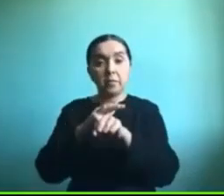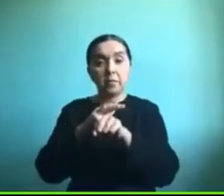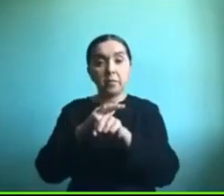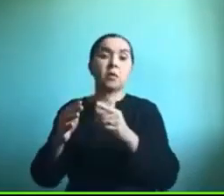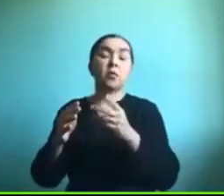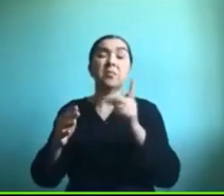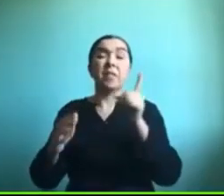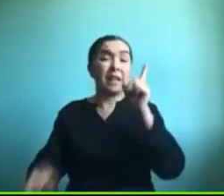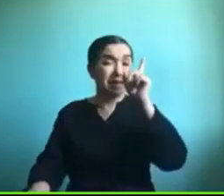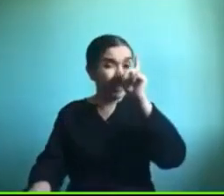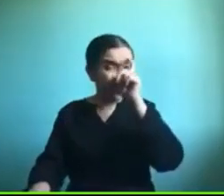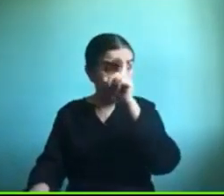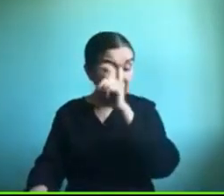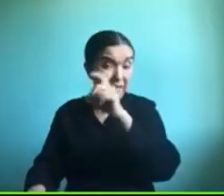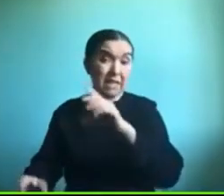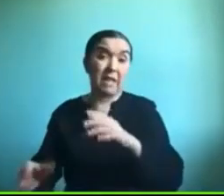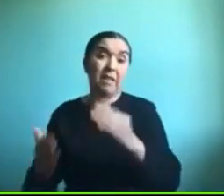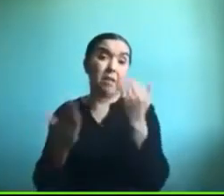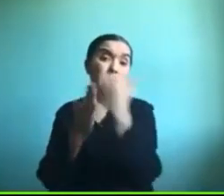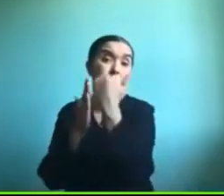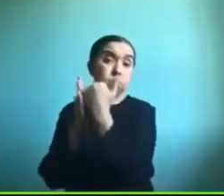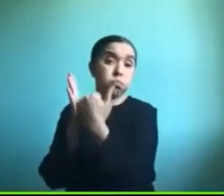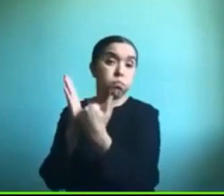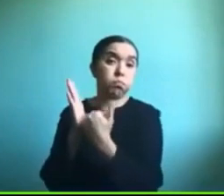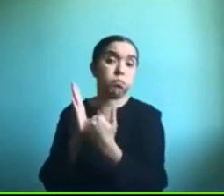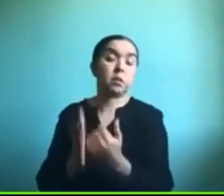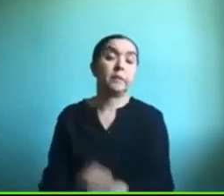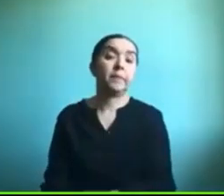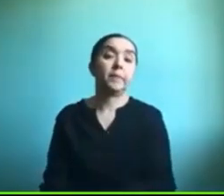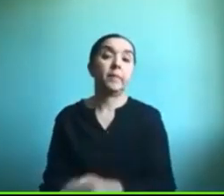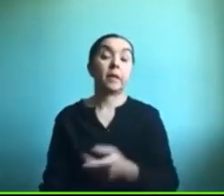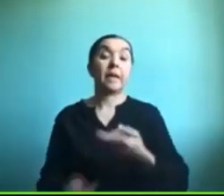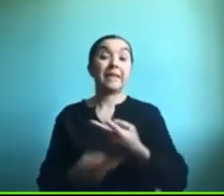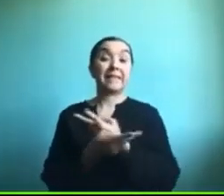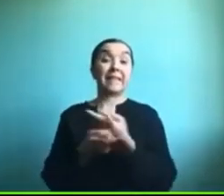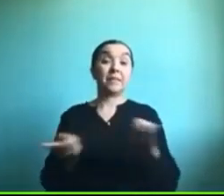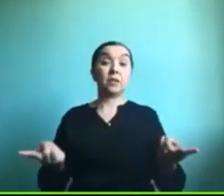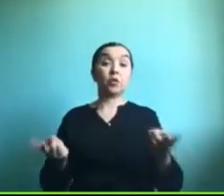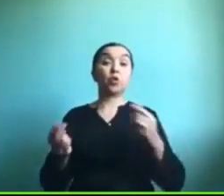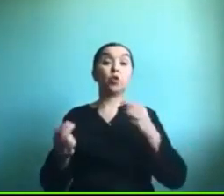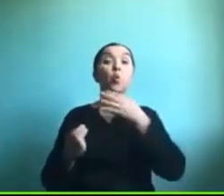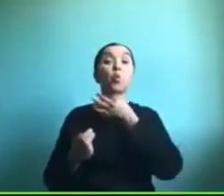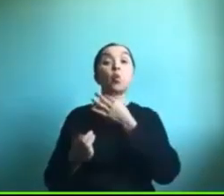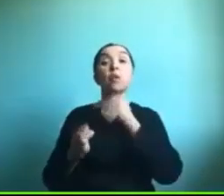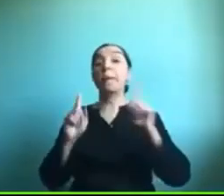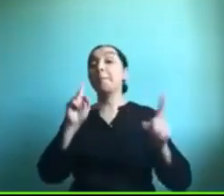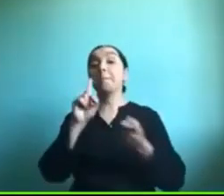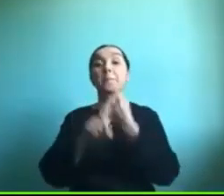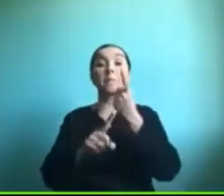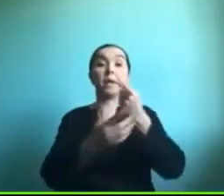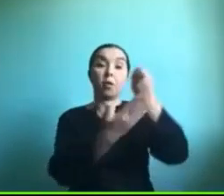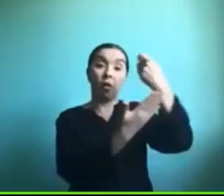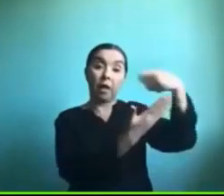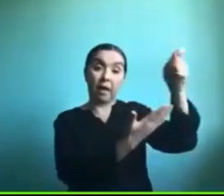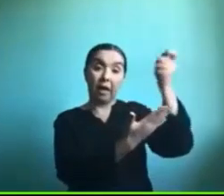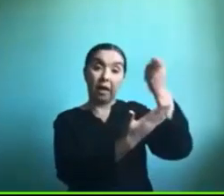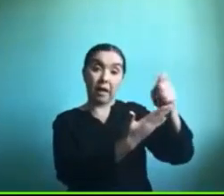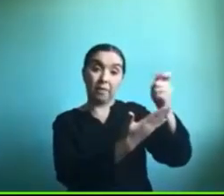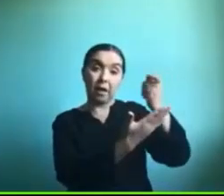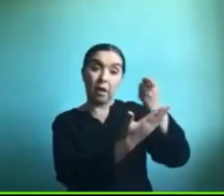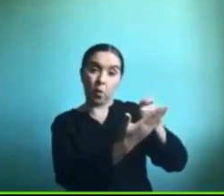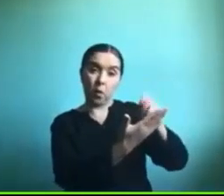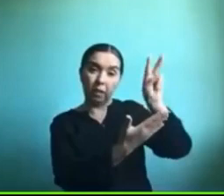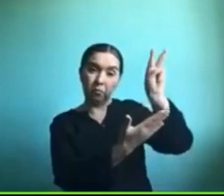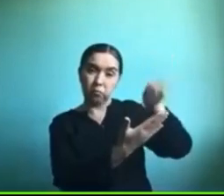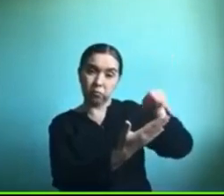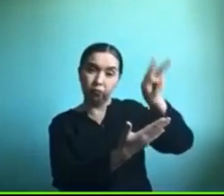programar porque nosotros en nuestro servicio nos gusta realizar una primera evaluación para evaluar distintas cosas